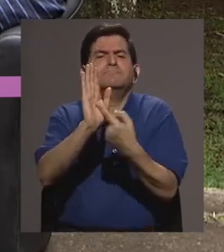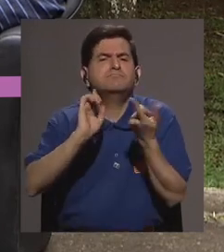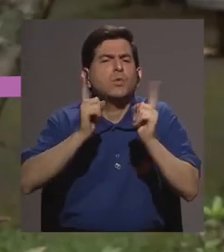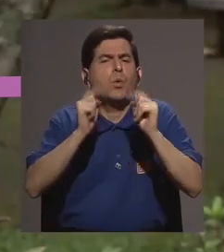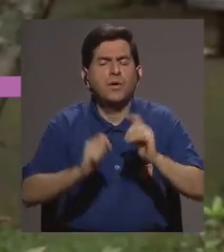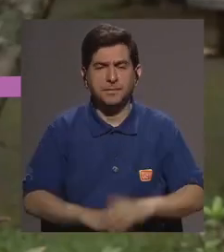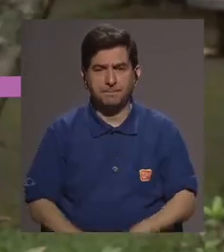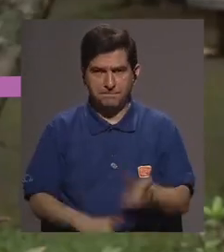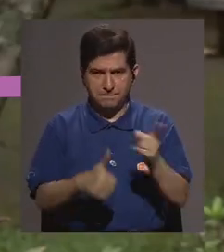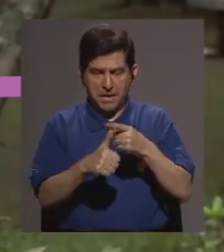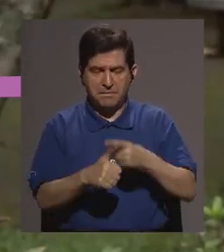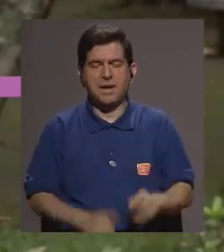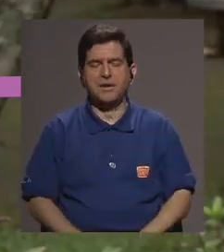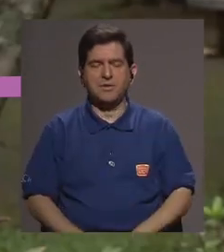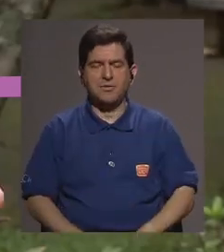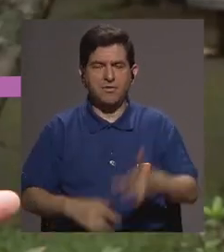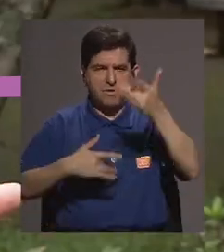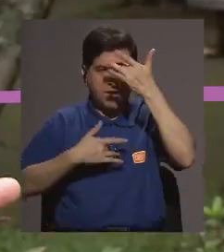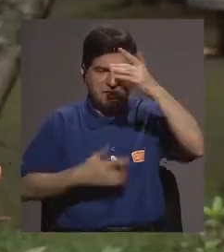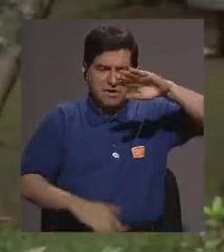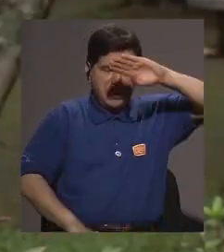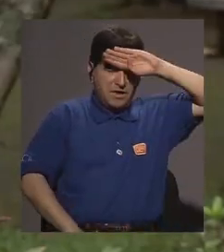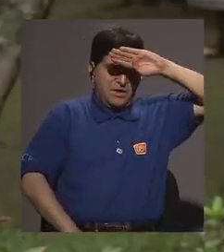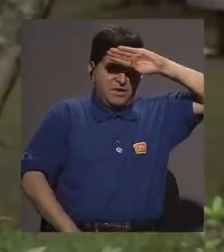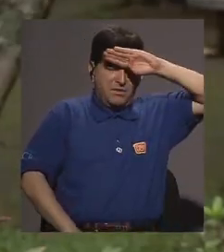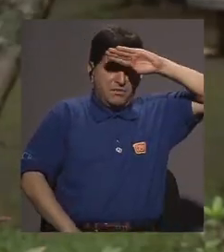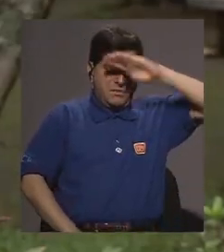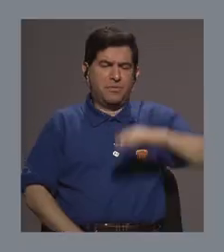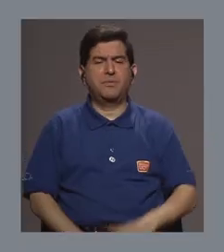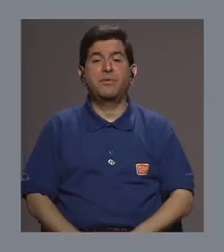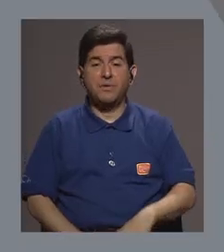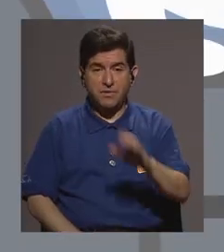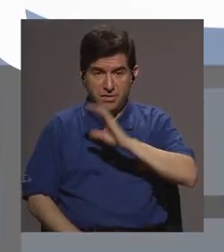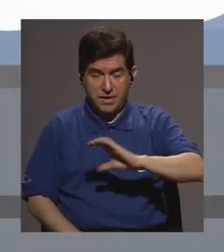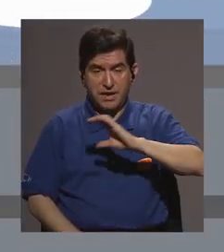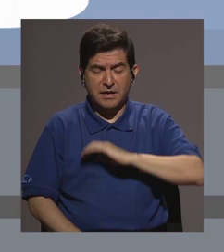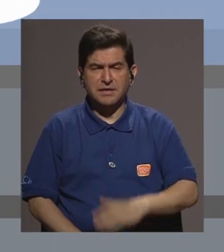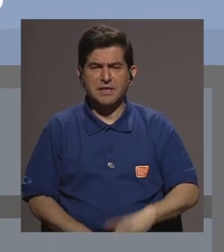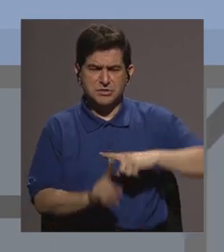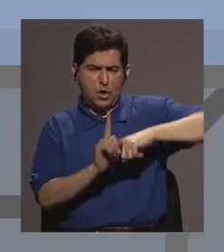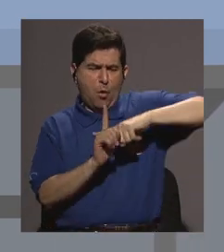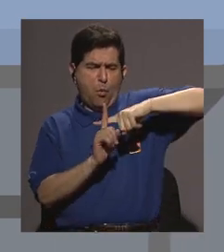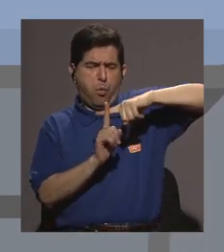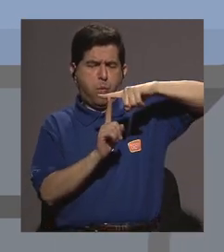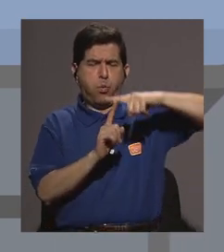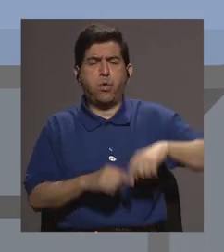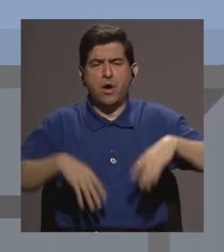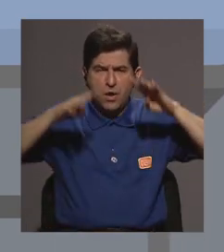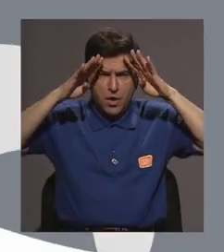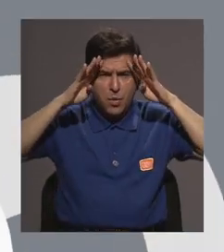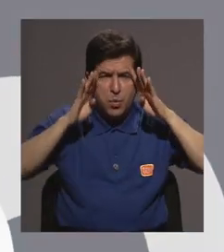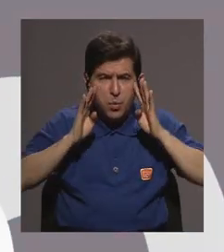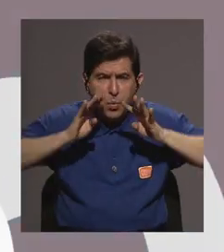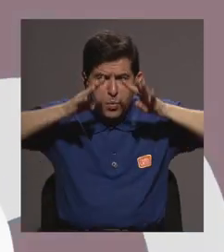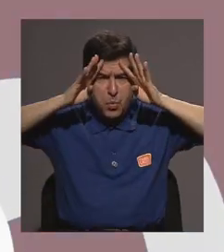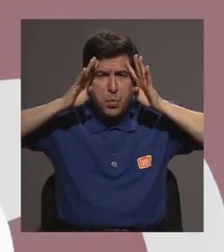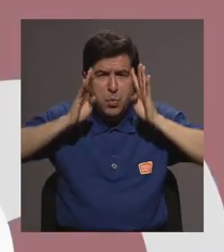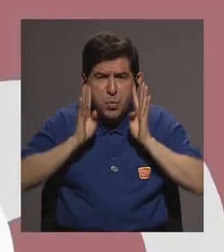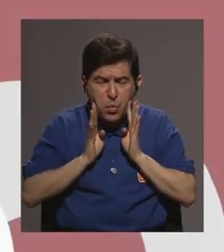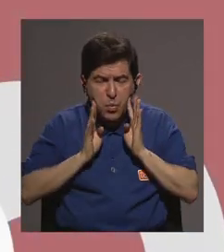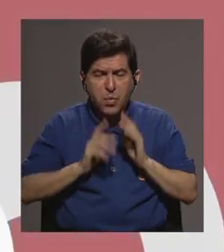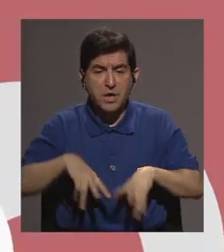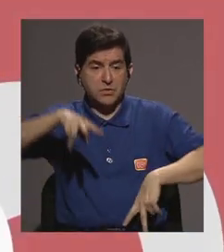tendría? Bueno primero es una enfermedad febril ¿verdad? que se caracteriza por fiebre elevada sudoraciones profusas